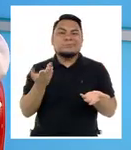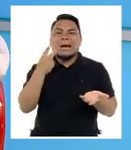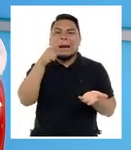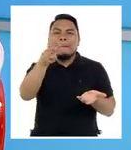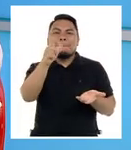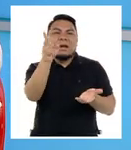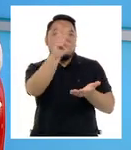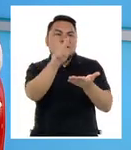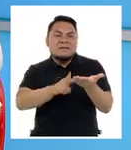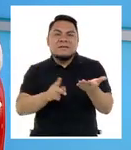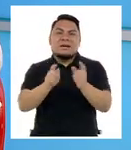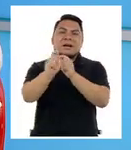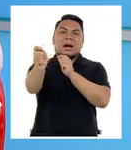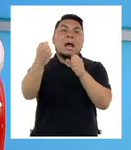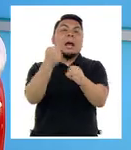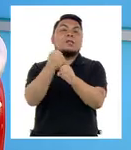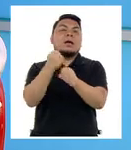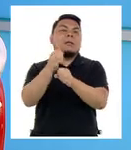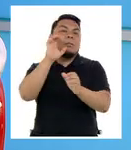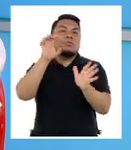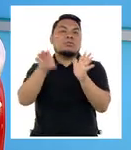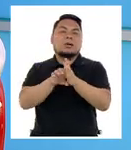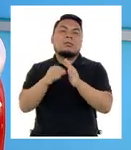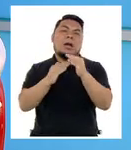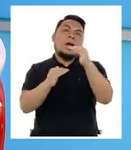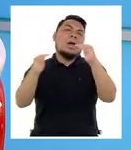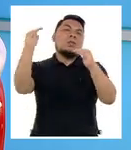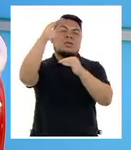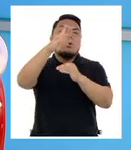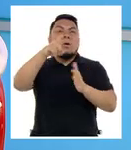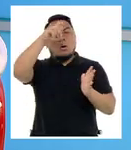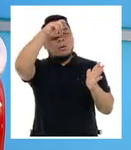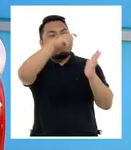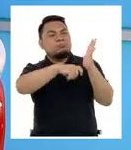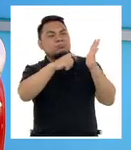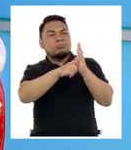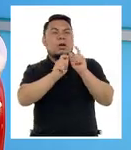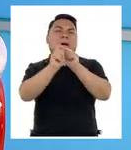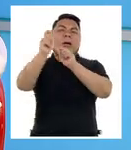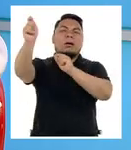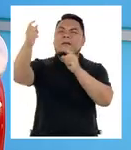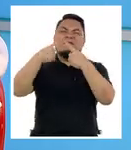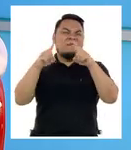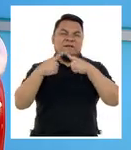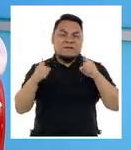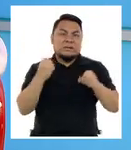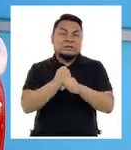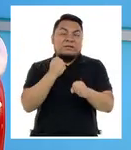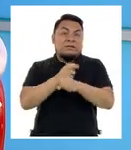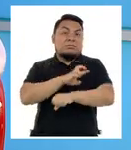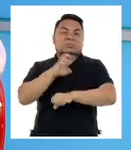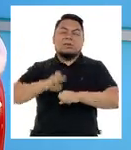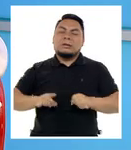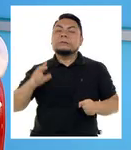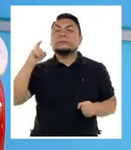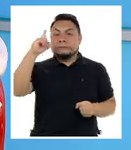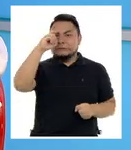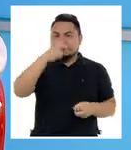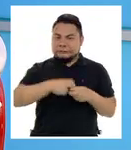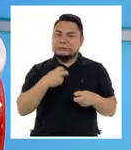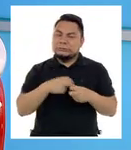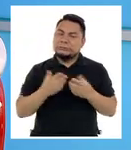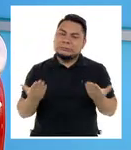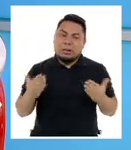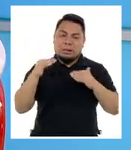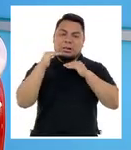estereopsis, no va a calificar para empleos, por ejemplo, que están en altura, en minas, o que exijan una muy buena visión. Puede hacer otras cosas,